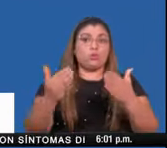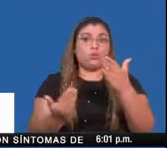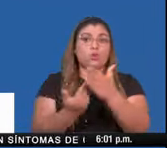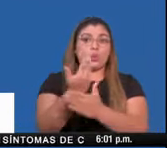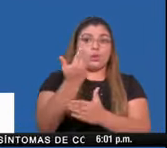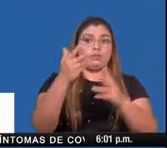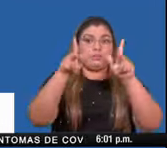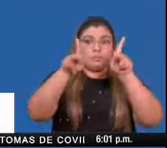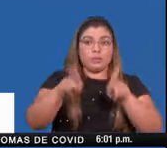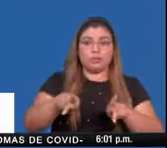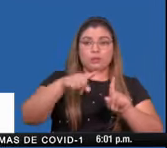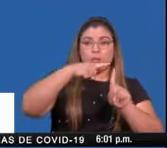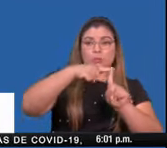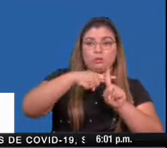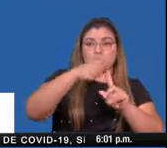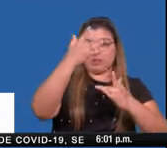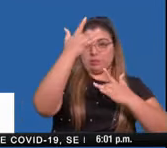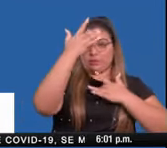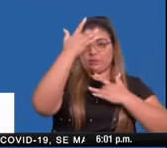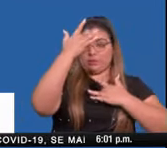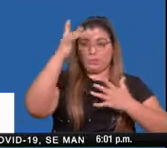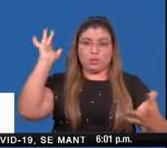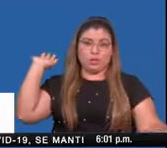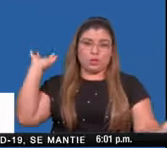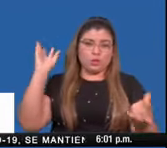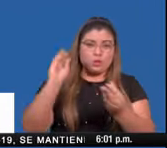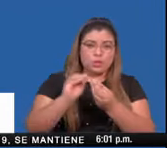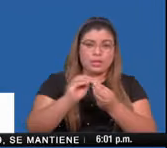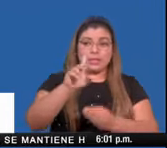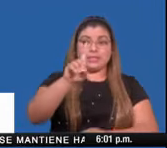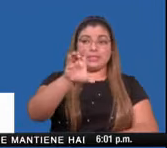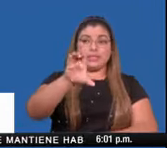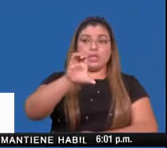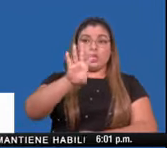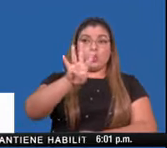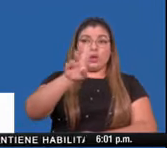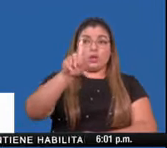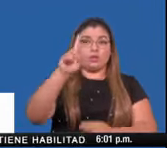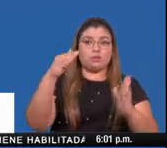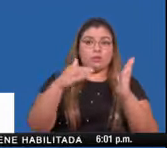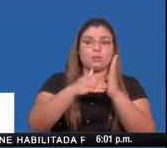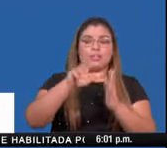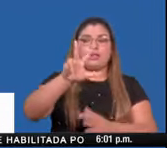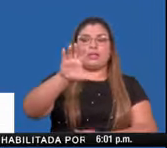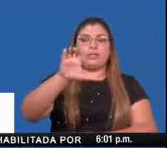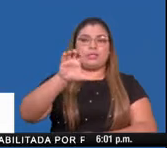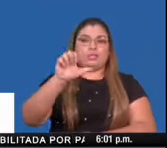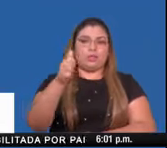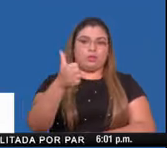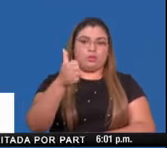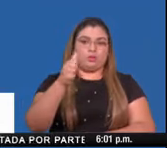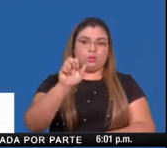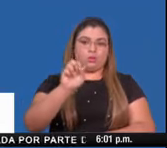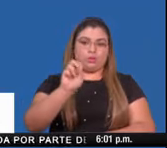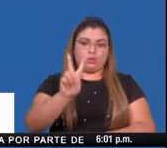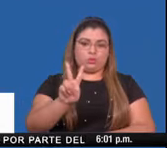casos, para un total acumulado de 141.302 casos.